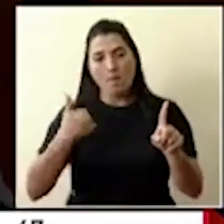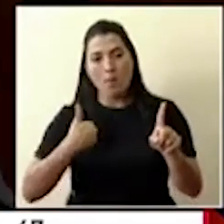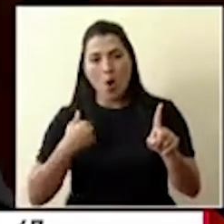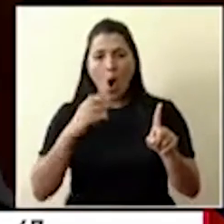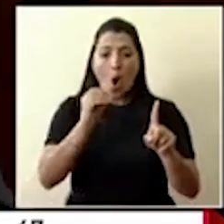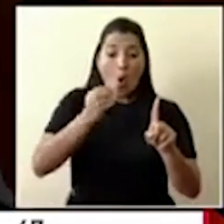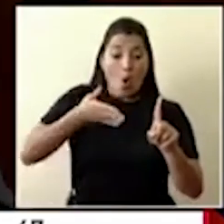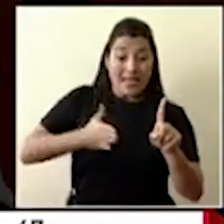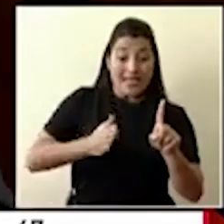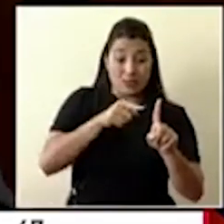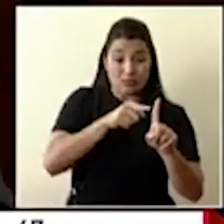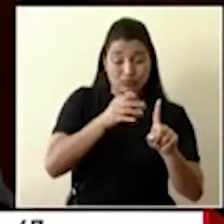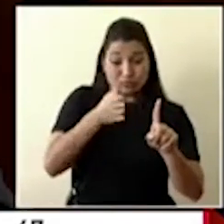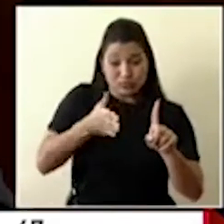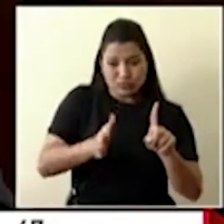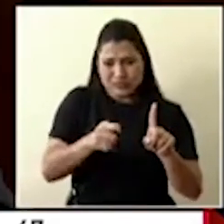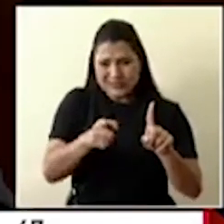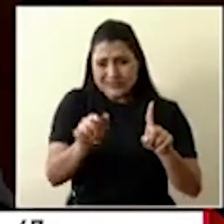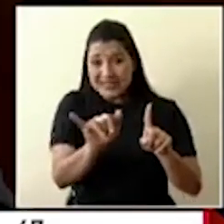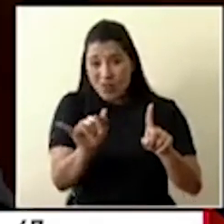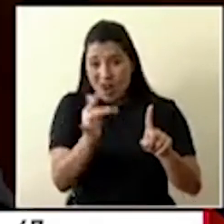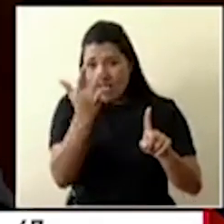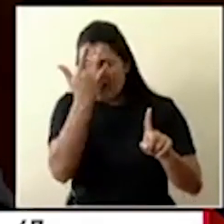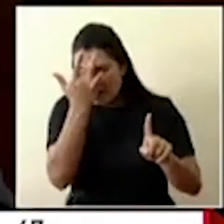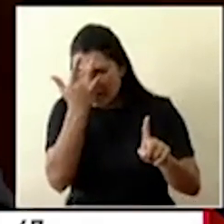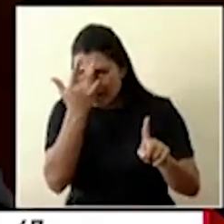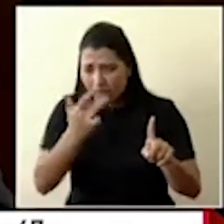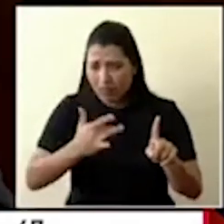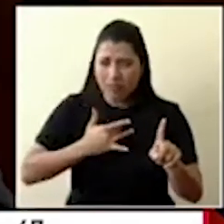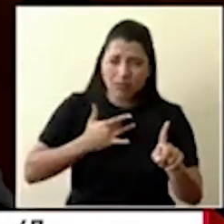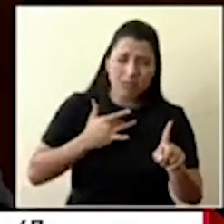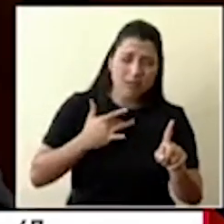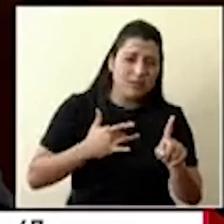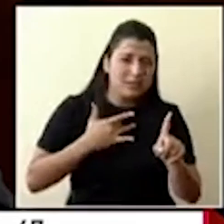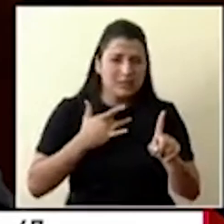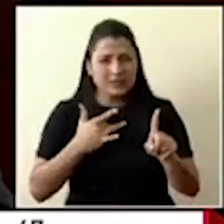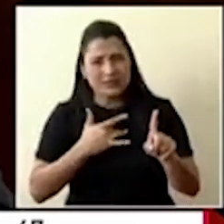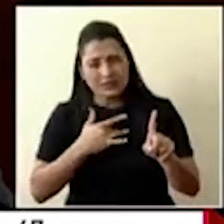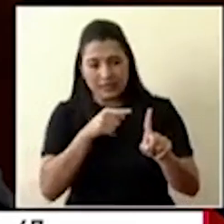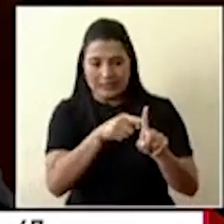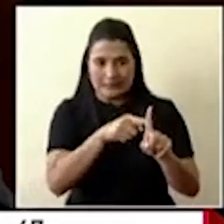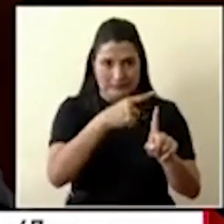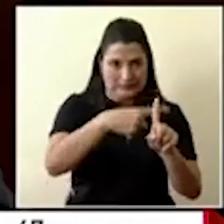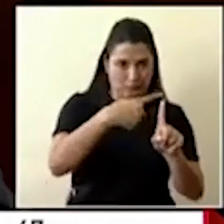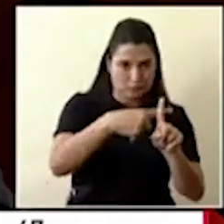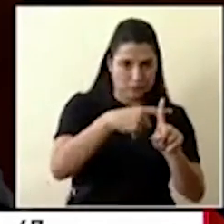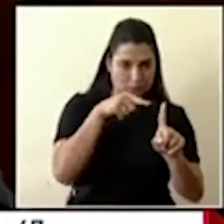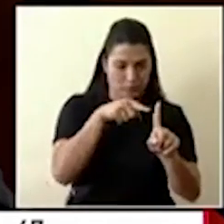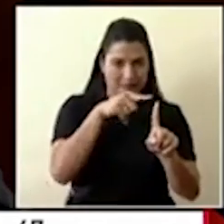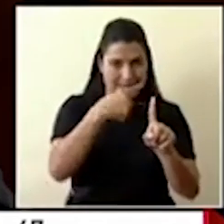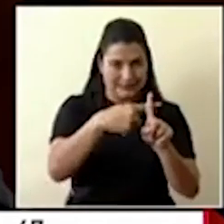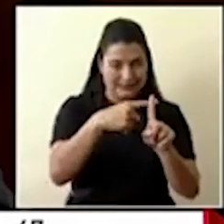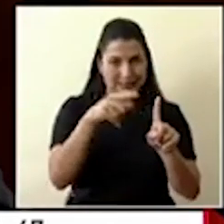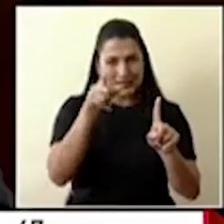cuadro clínico similar, ¿verdad?, compatible con lo que son los síntomas de COVID-19,